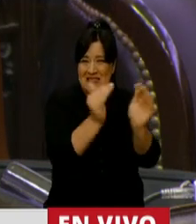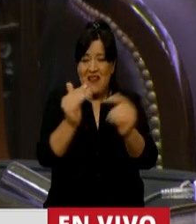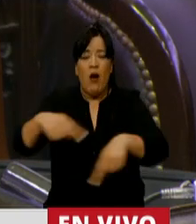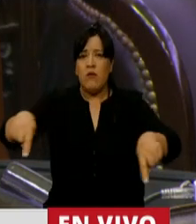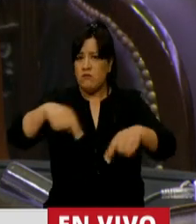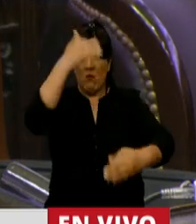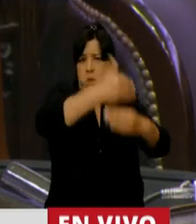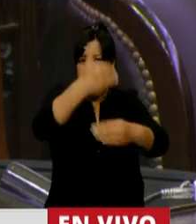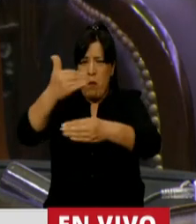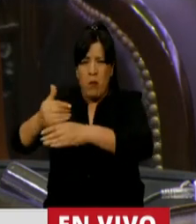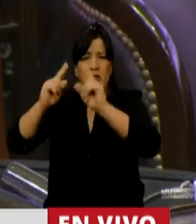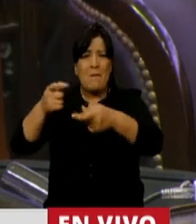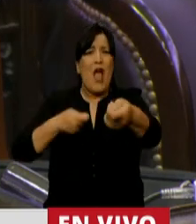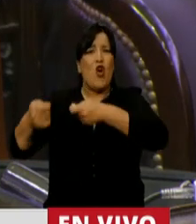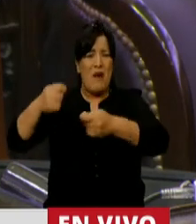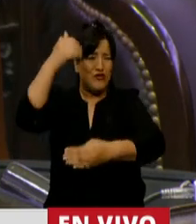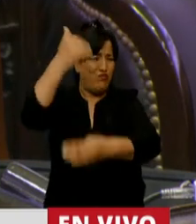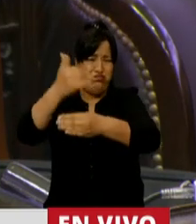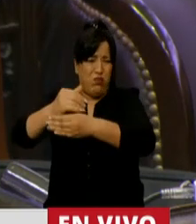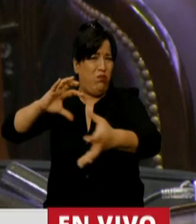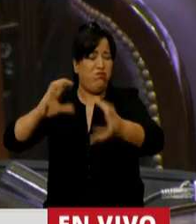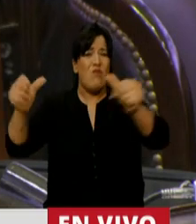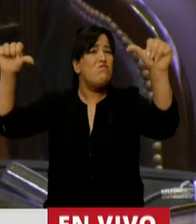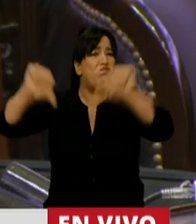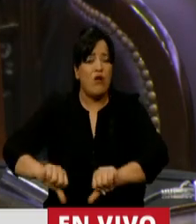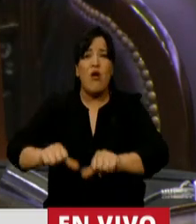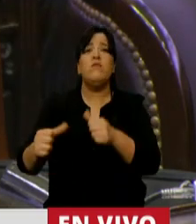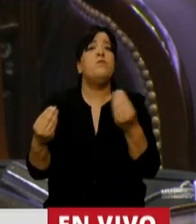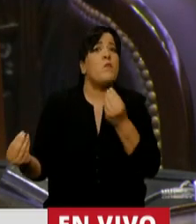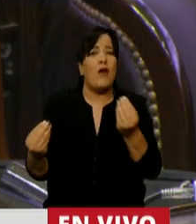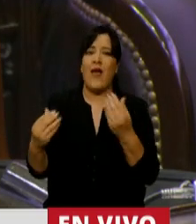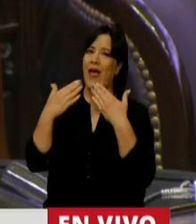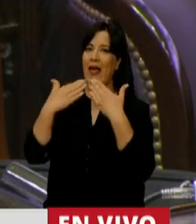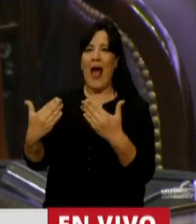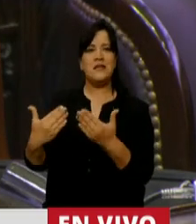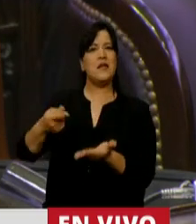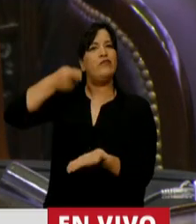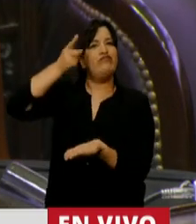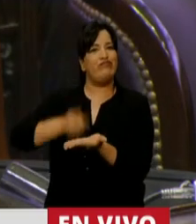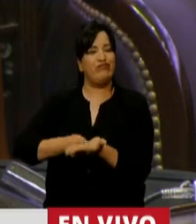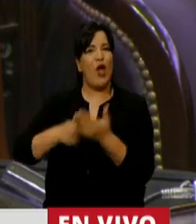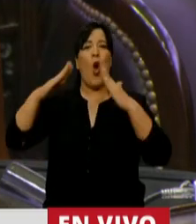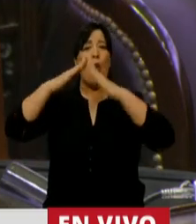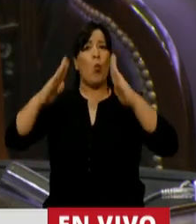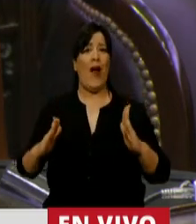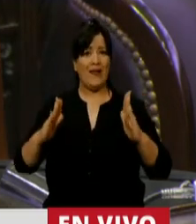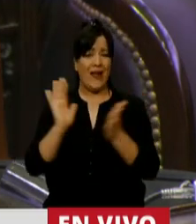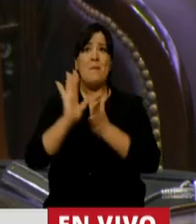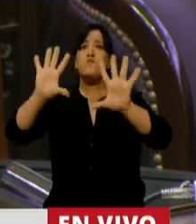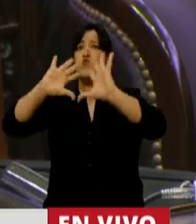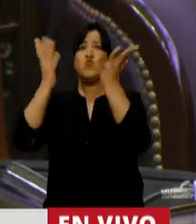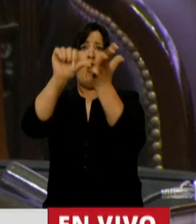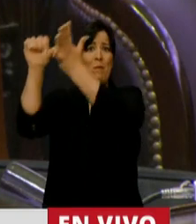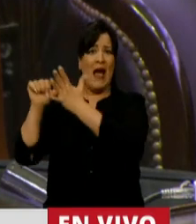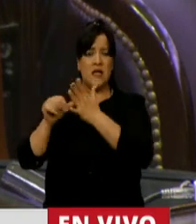comercios quebrados en lo que va del año, gracias a que decidieron aplicar la cuarentena más larga del mundo.